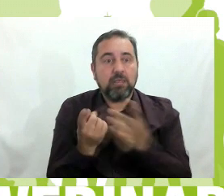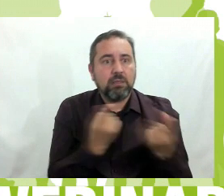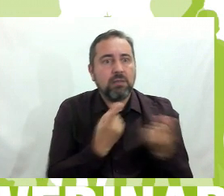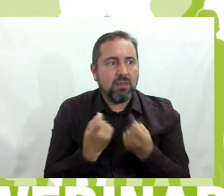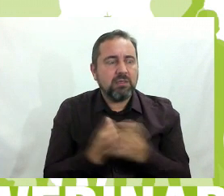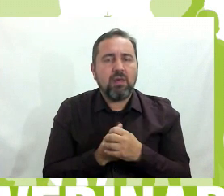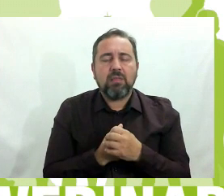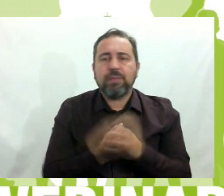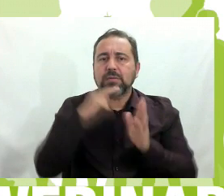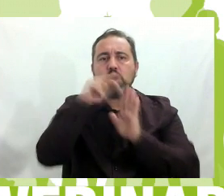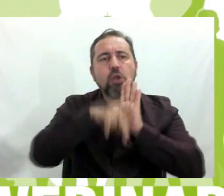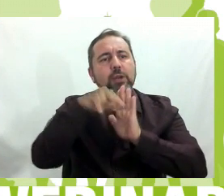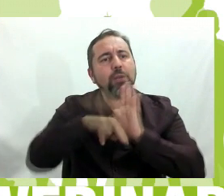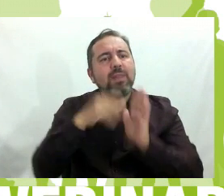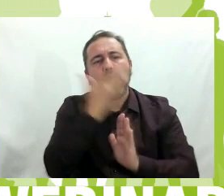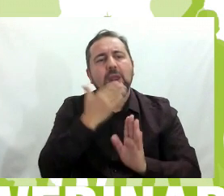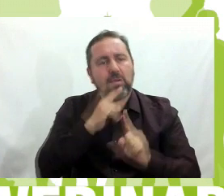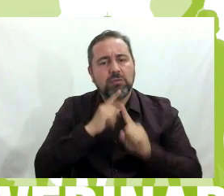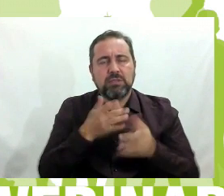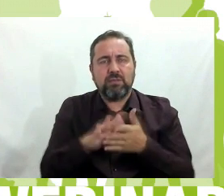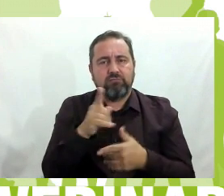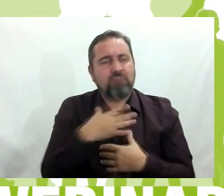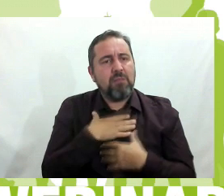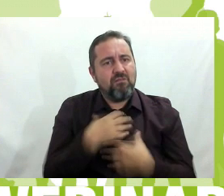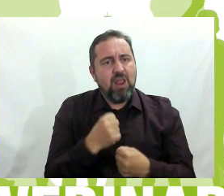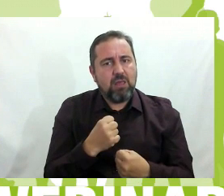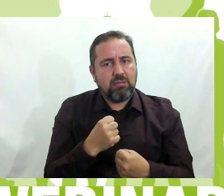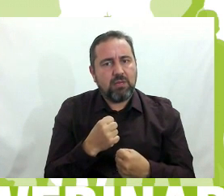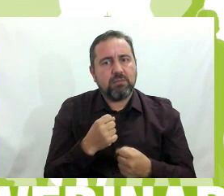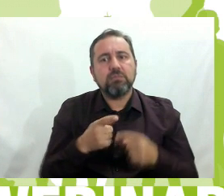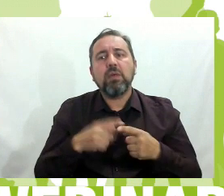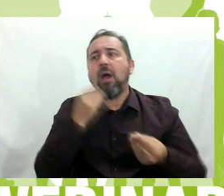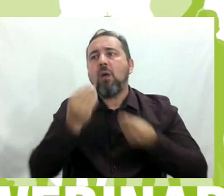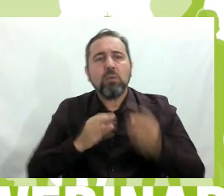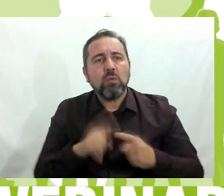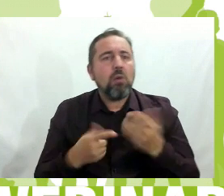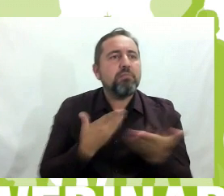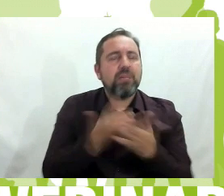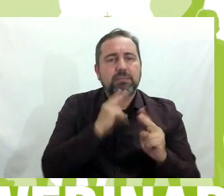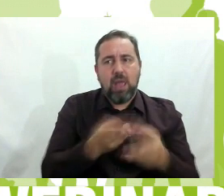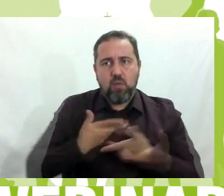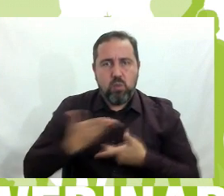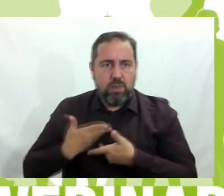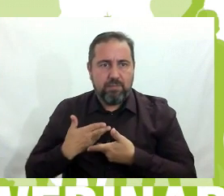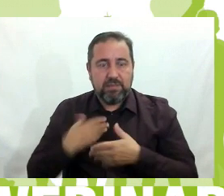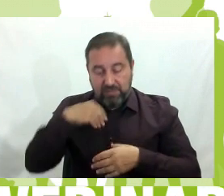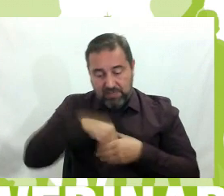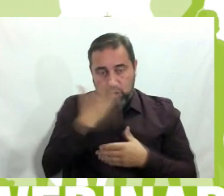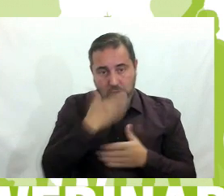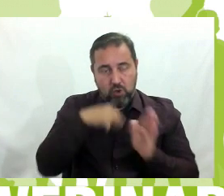Se creó una norma y la norma del cole es ser valiente, actúa y pide ayuda. Esta es la norma que tenemos en el cole.